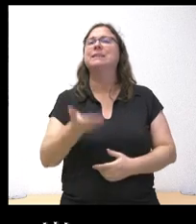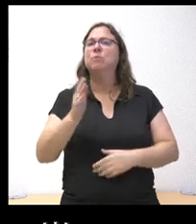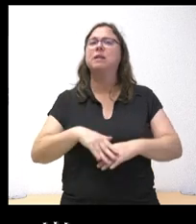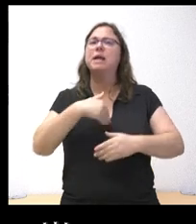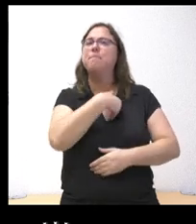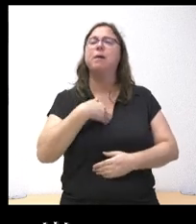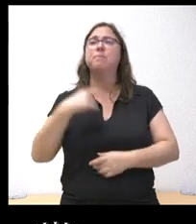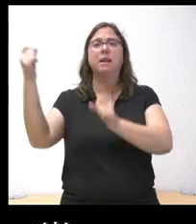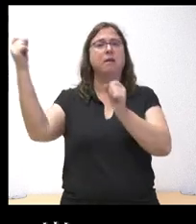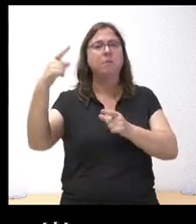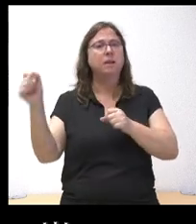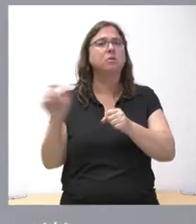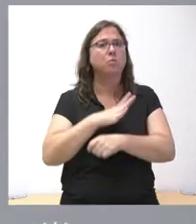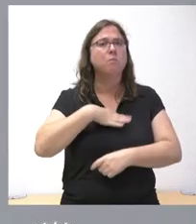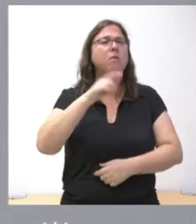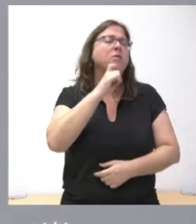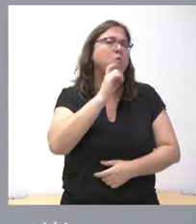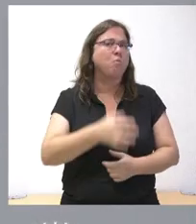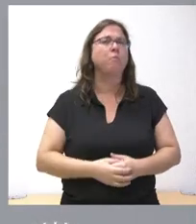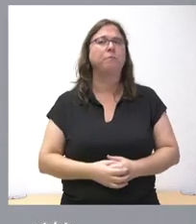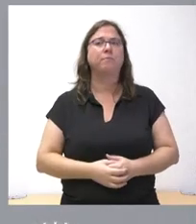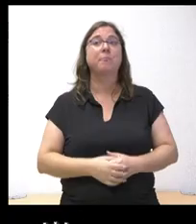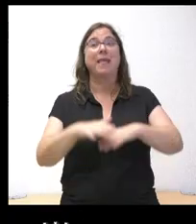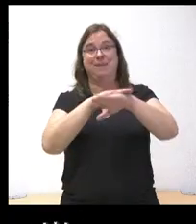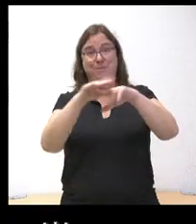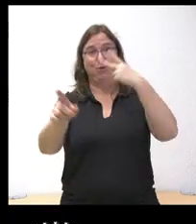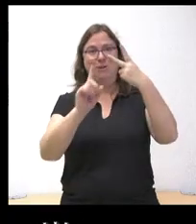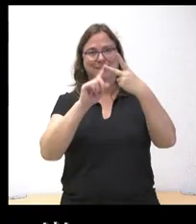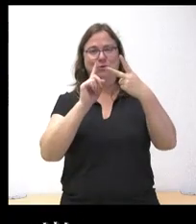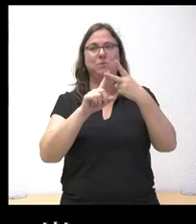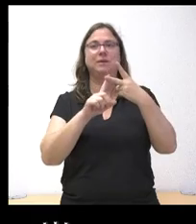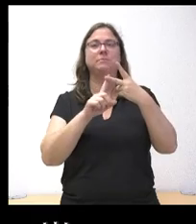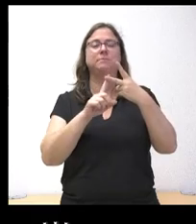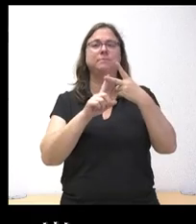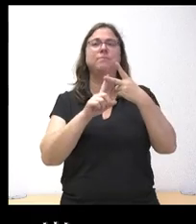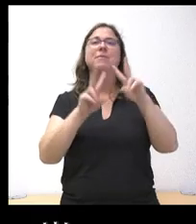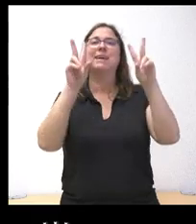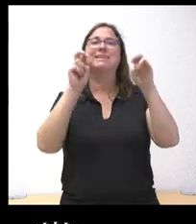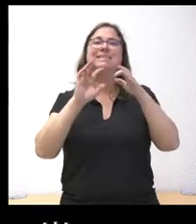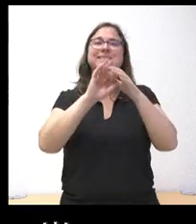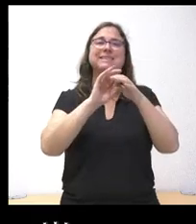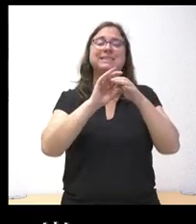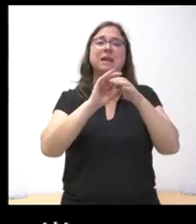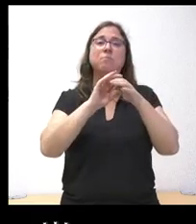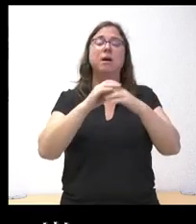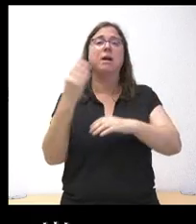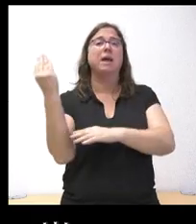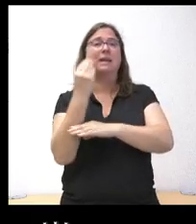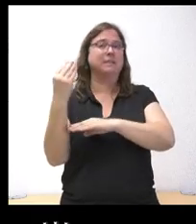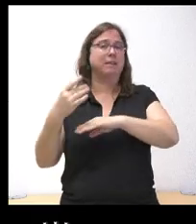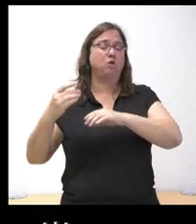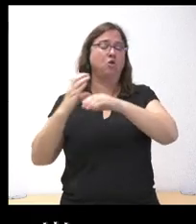cubrir estos puestos. Y la segunda cuestión, relacionada a la estación de autobuses de Valladolid.